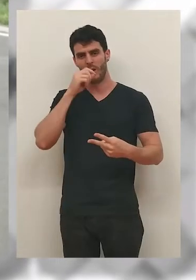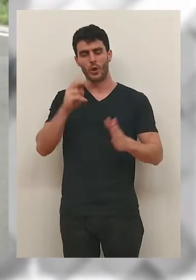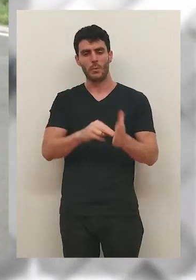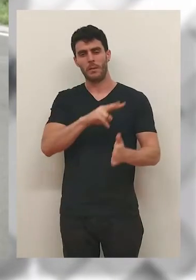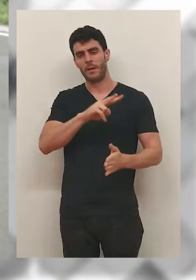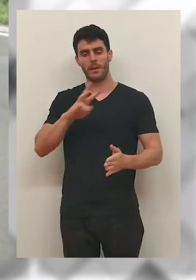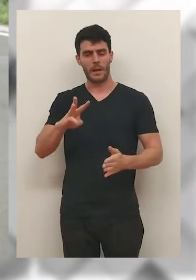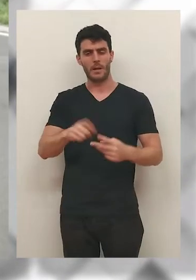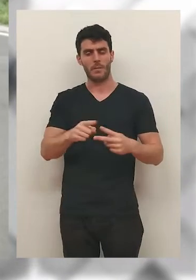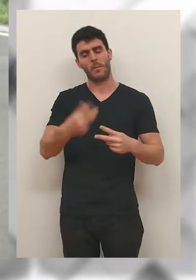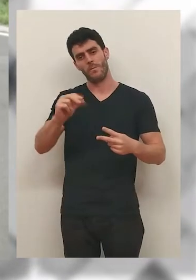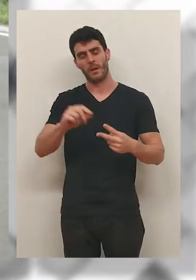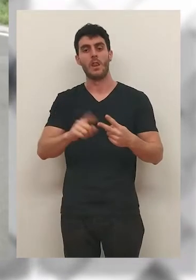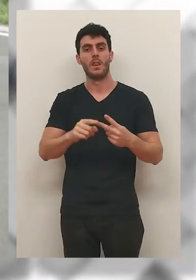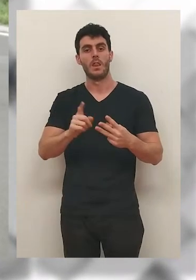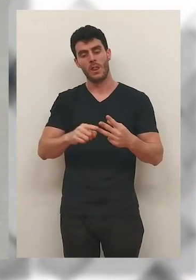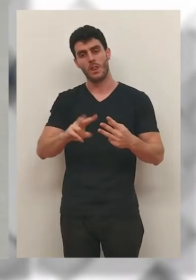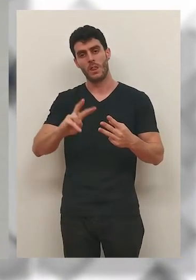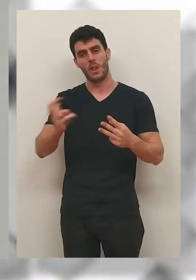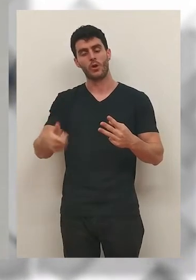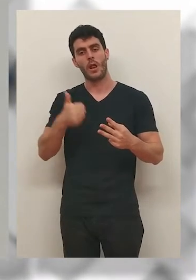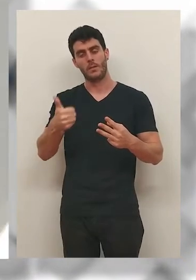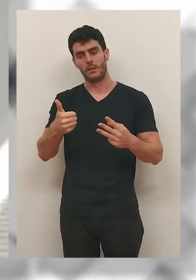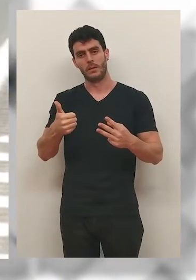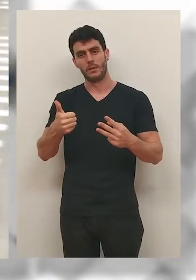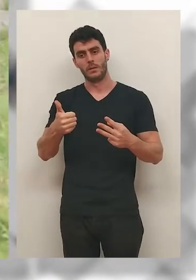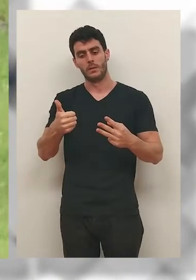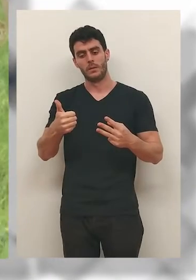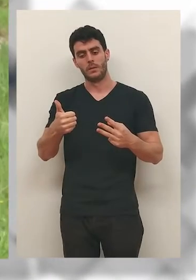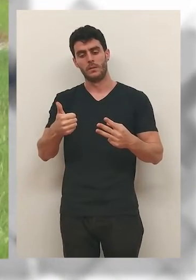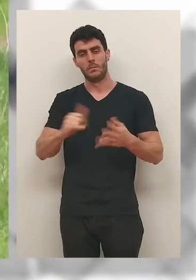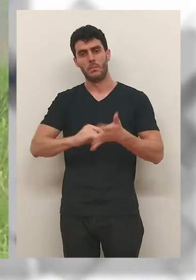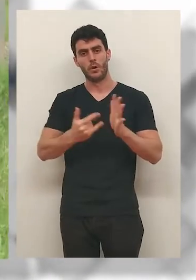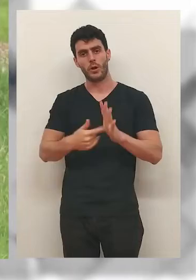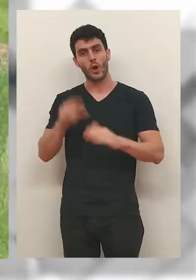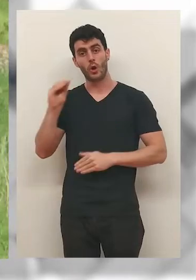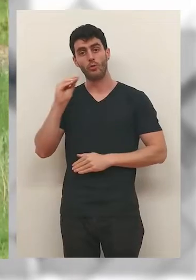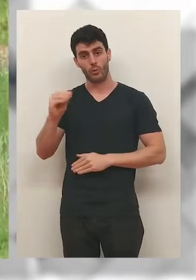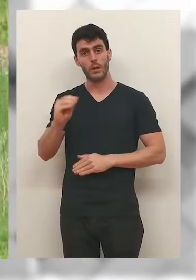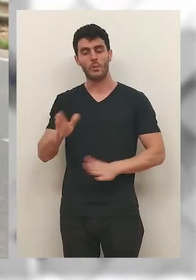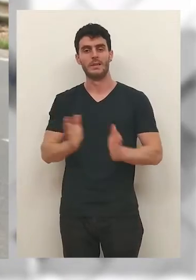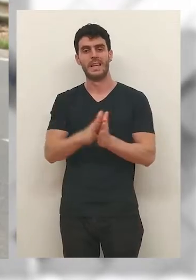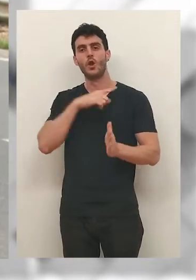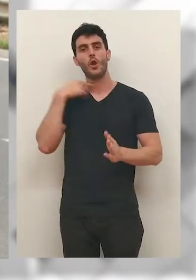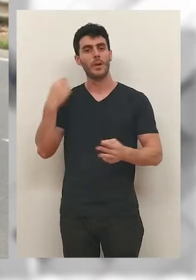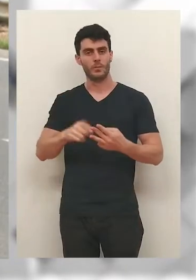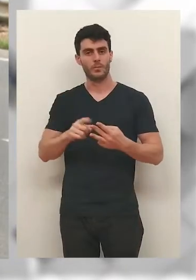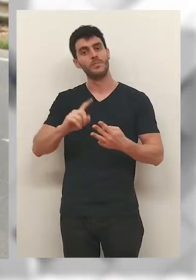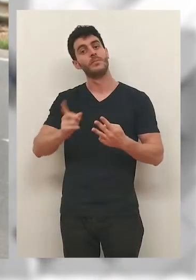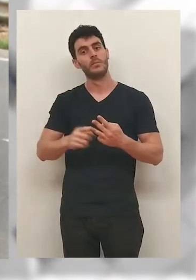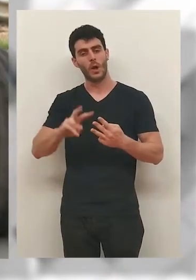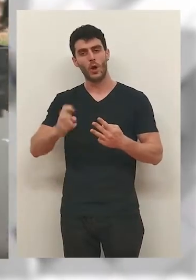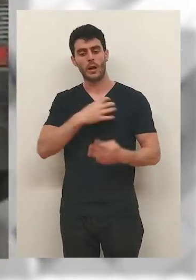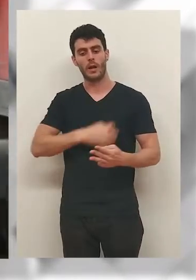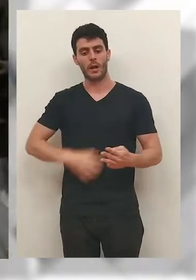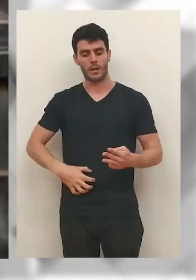Acabará la variante para principios del año 2023. Y luego tenemos dos variantes que una de ellas está con el proyecto constructivo hecho, que es de